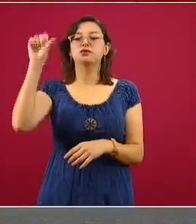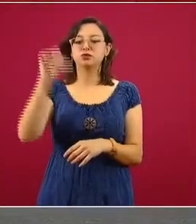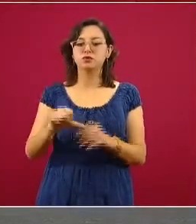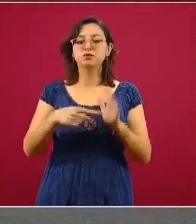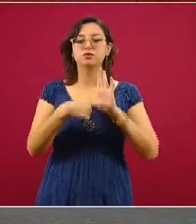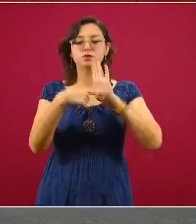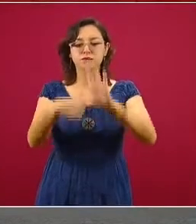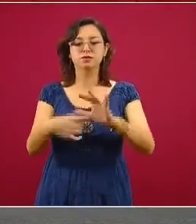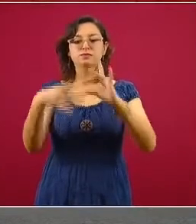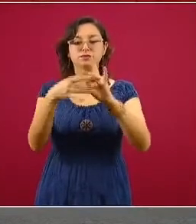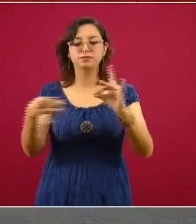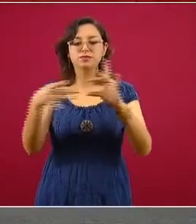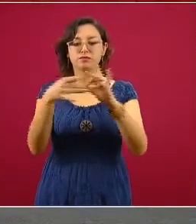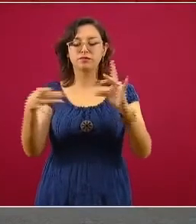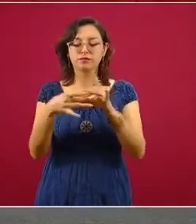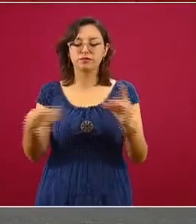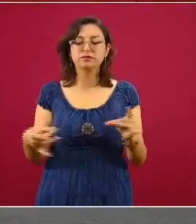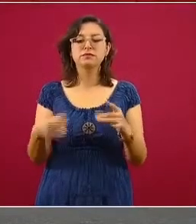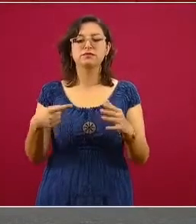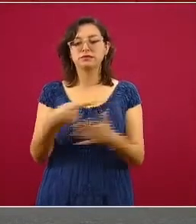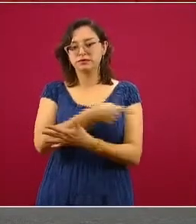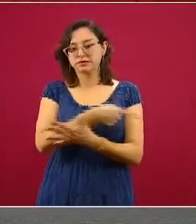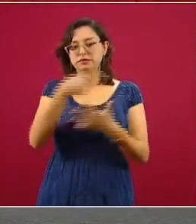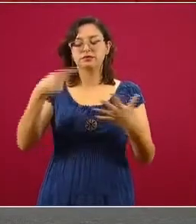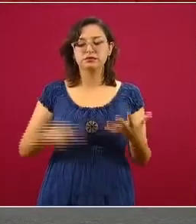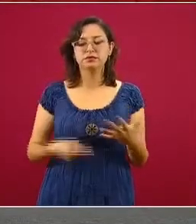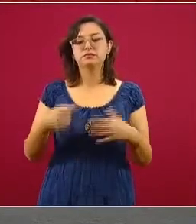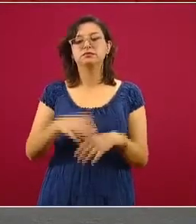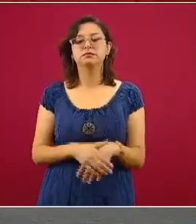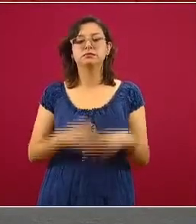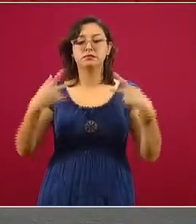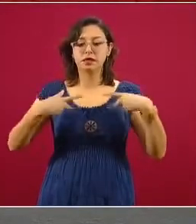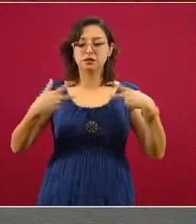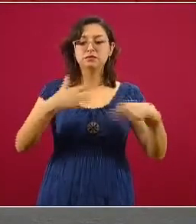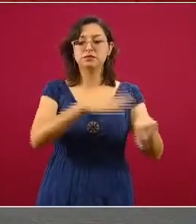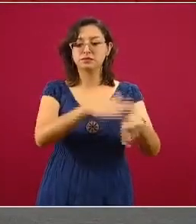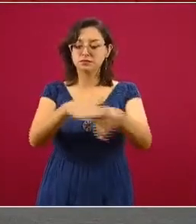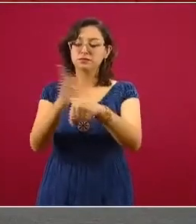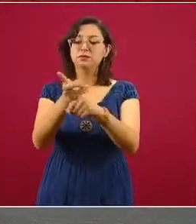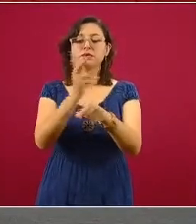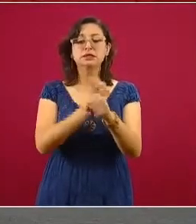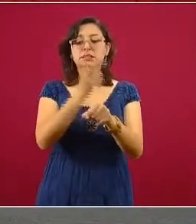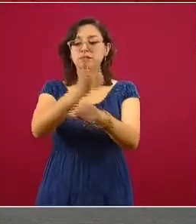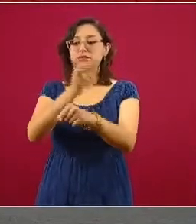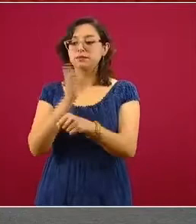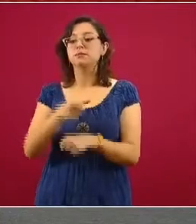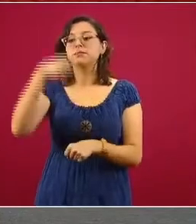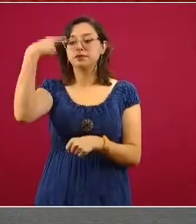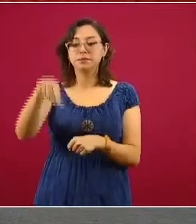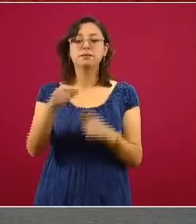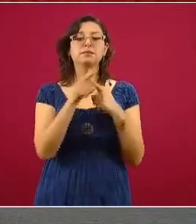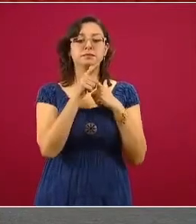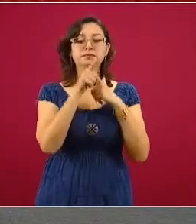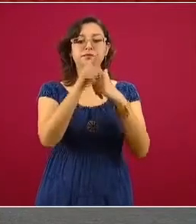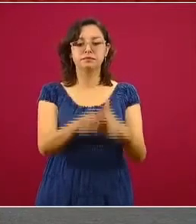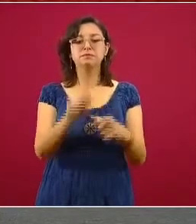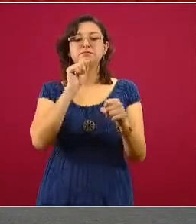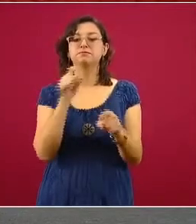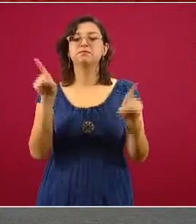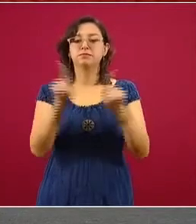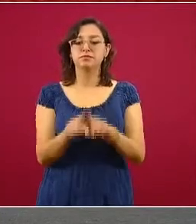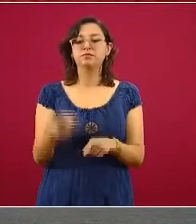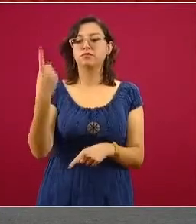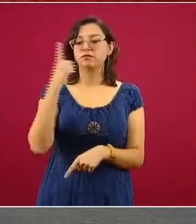decirles este es el alcance y seguir invitando a la gente a que acuda. Y como lo dijo una de nuestras